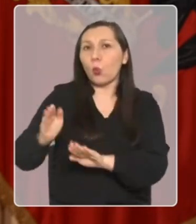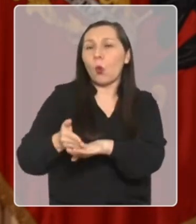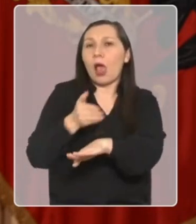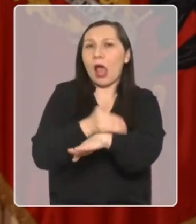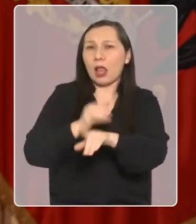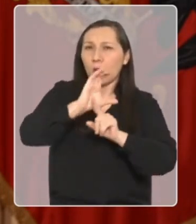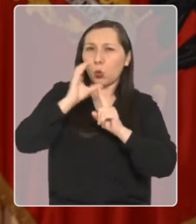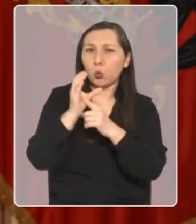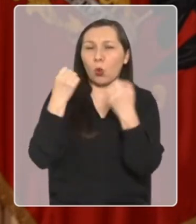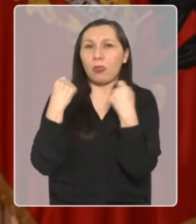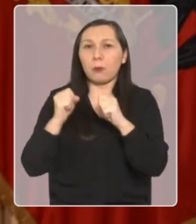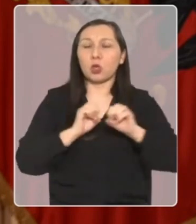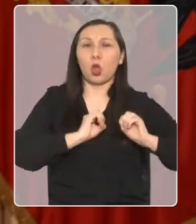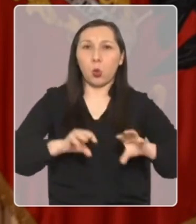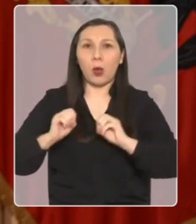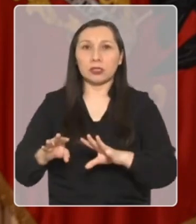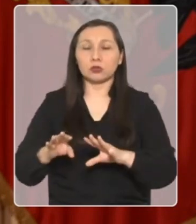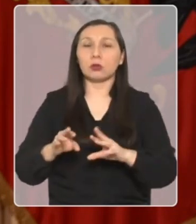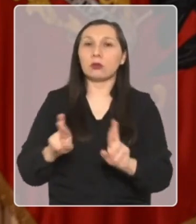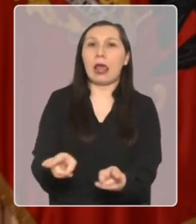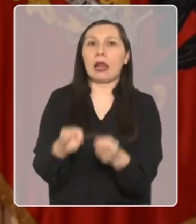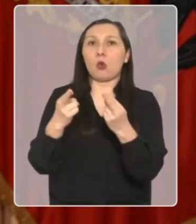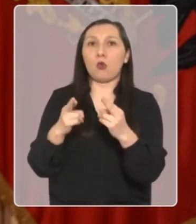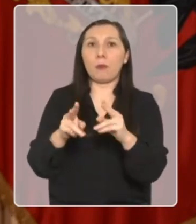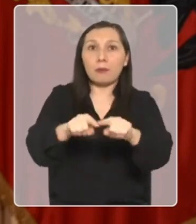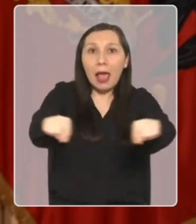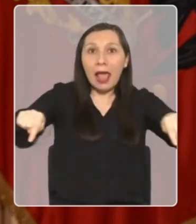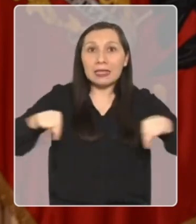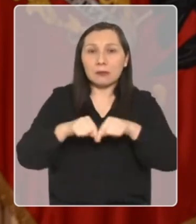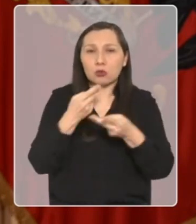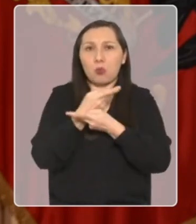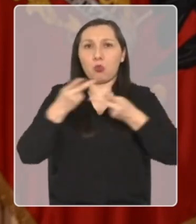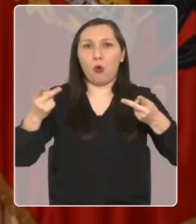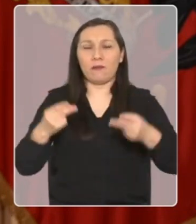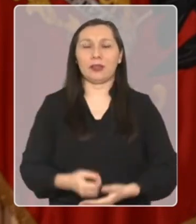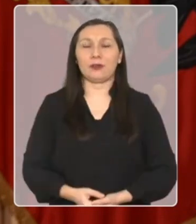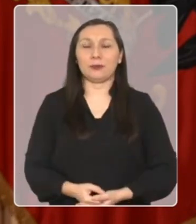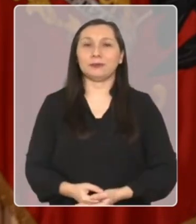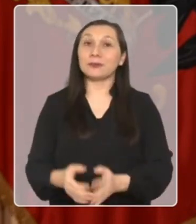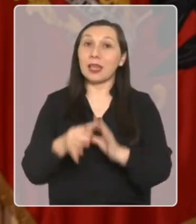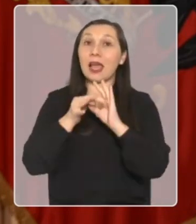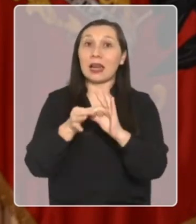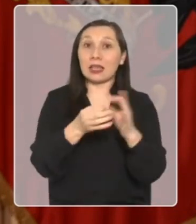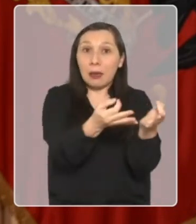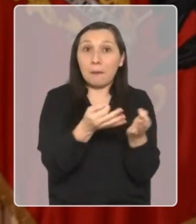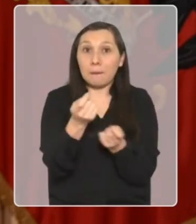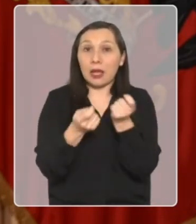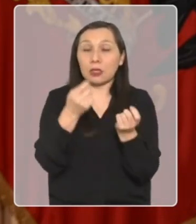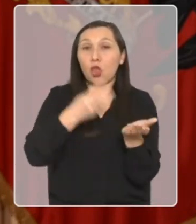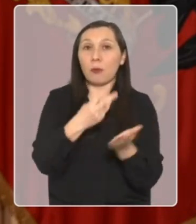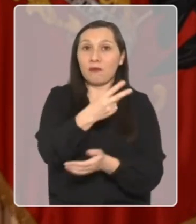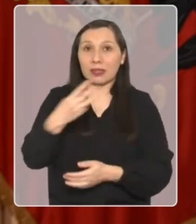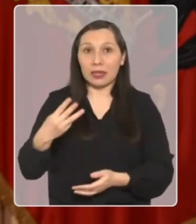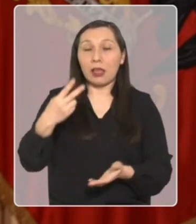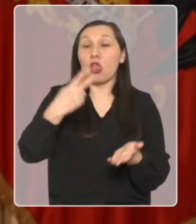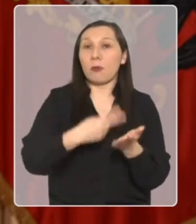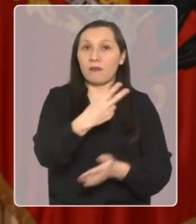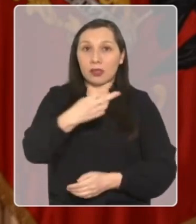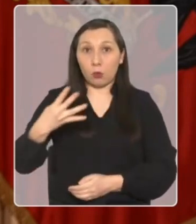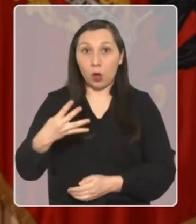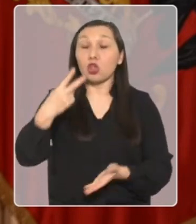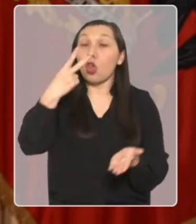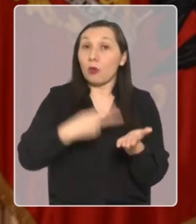con cultura, deporte, educación y recuperación de espacios públicos. Gracias a los presupuestos de 2023, 2024